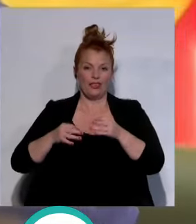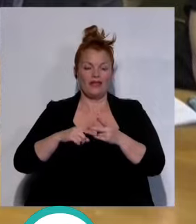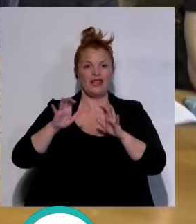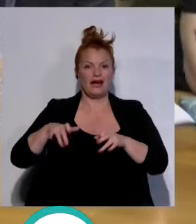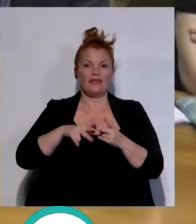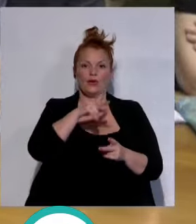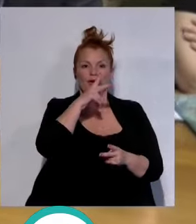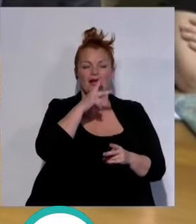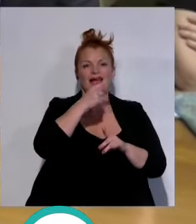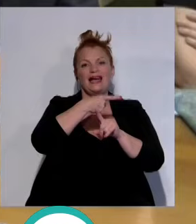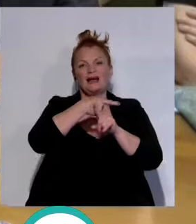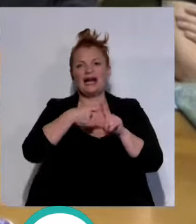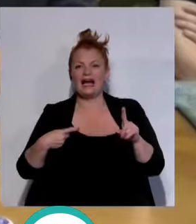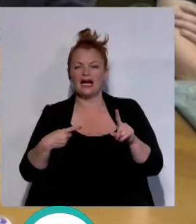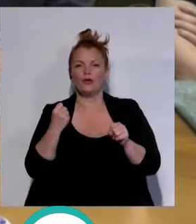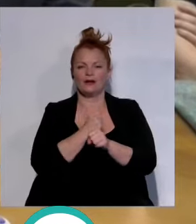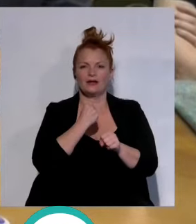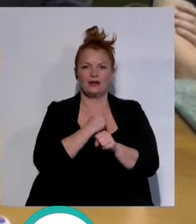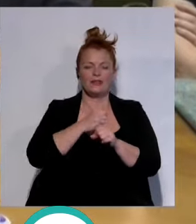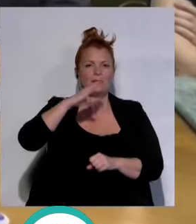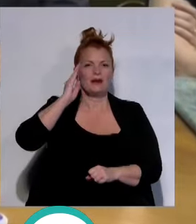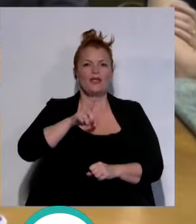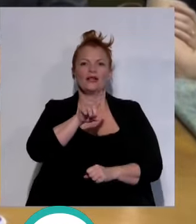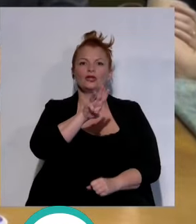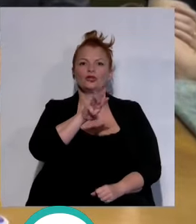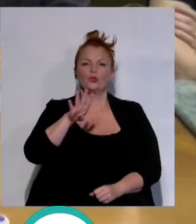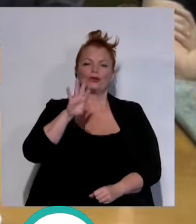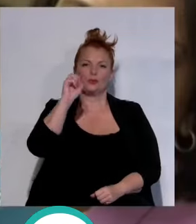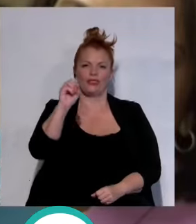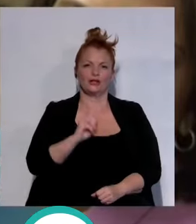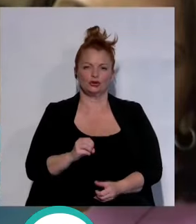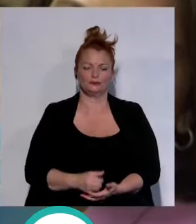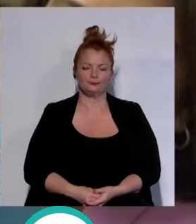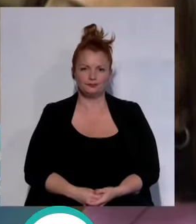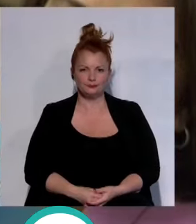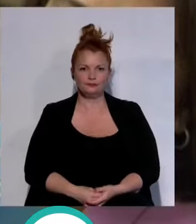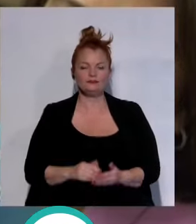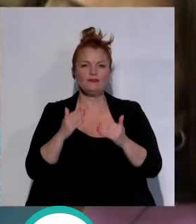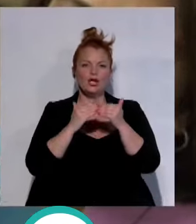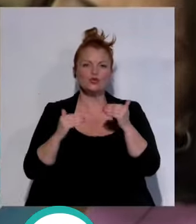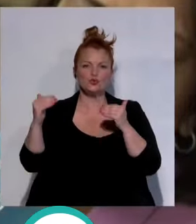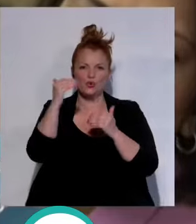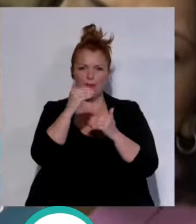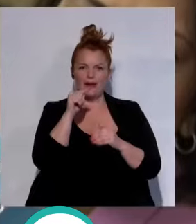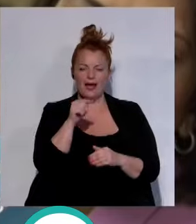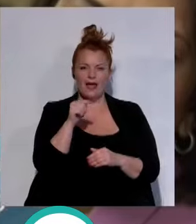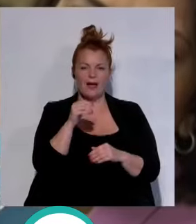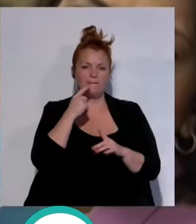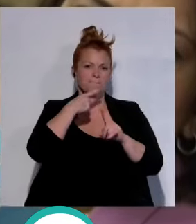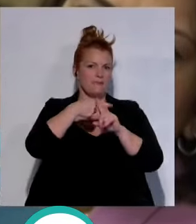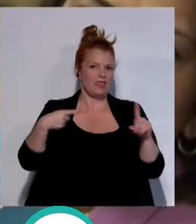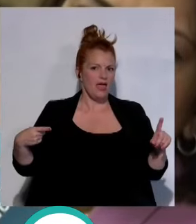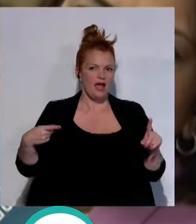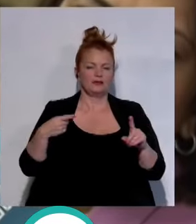una carga media de trabajo civil y penal del 134% que supera la media